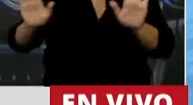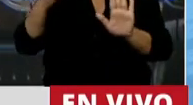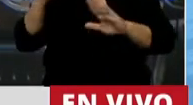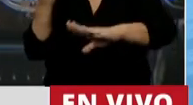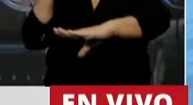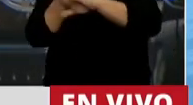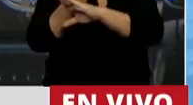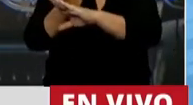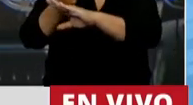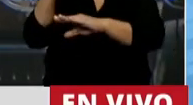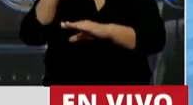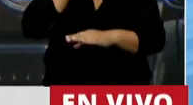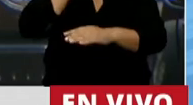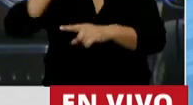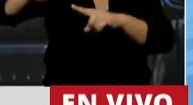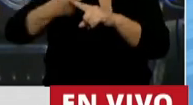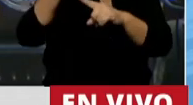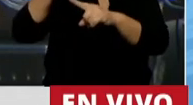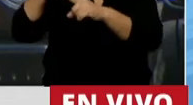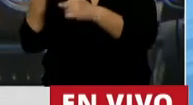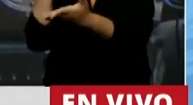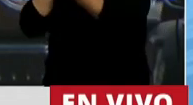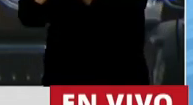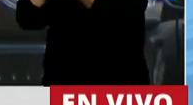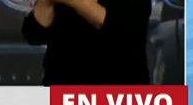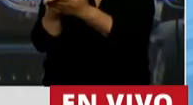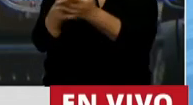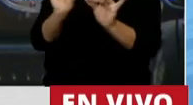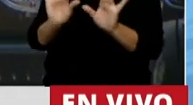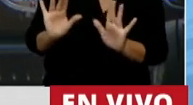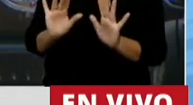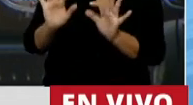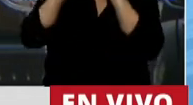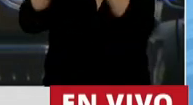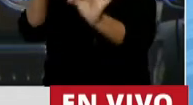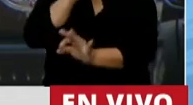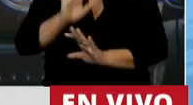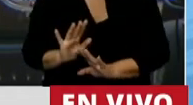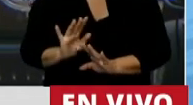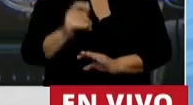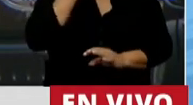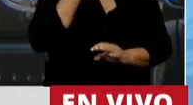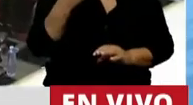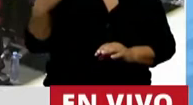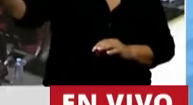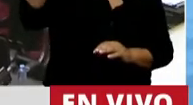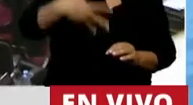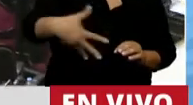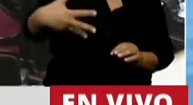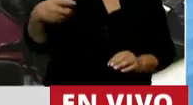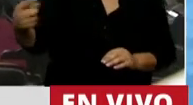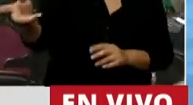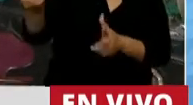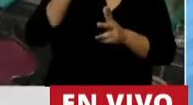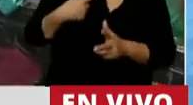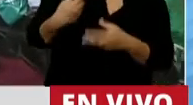de acceder a espacios de toma de decisión en los espacios públicos y privados. ¿Cómo se explicaría, si no, que cuando te ven embarazada te preguntan, ¿y ahora cómo vas a